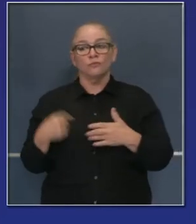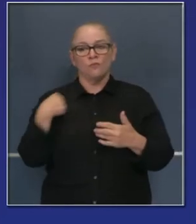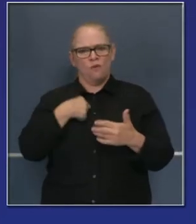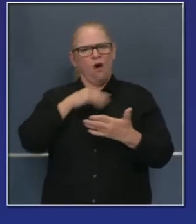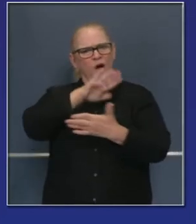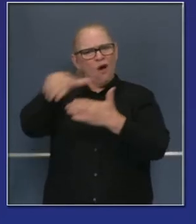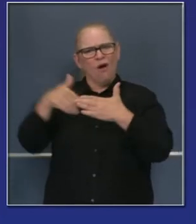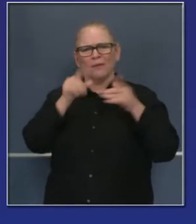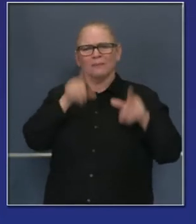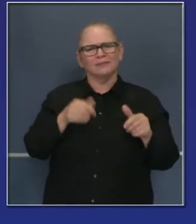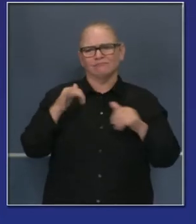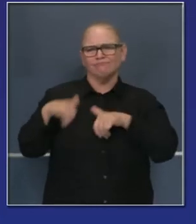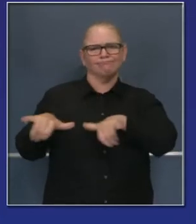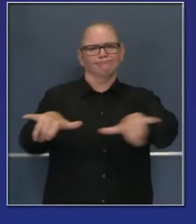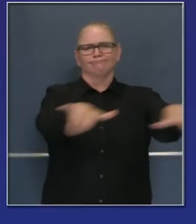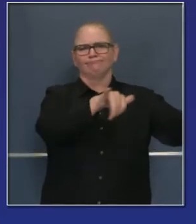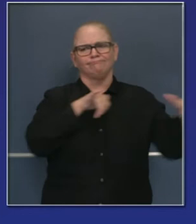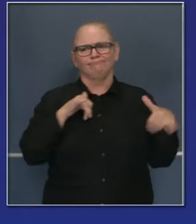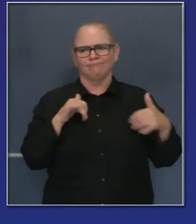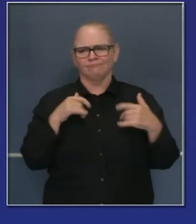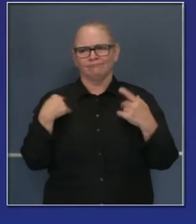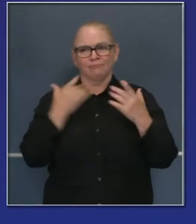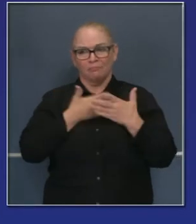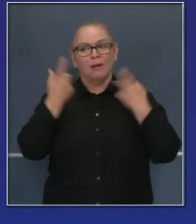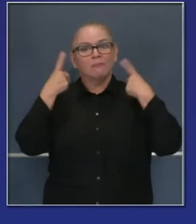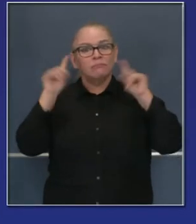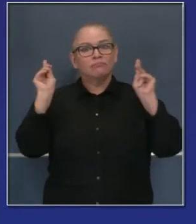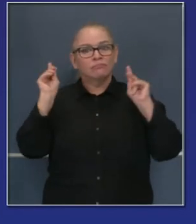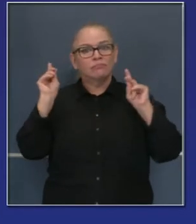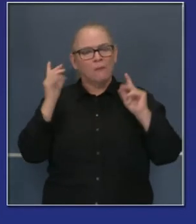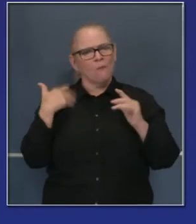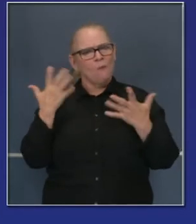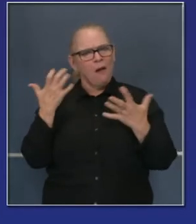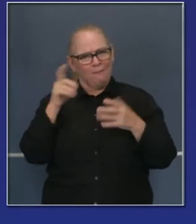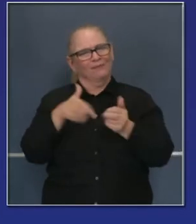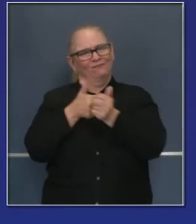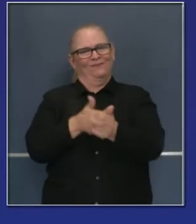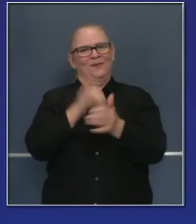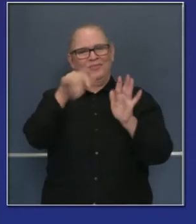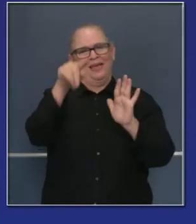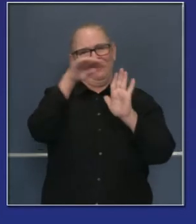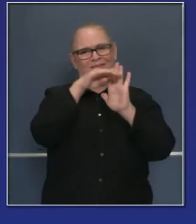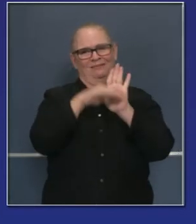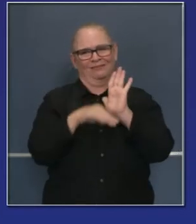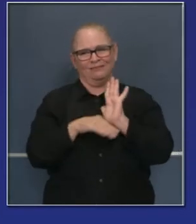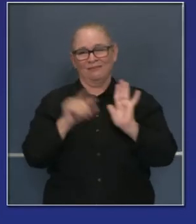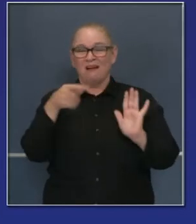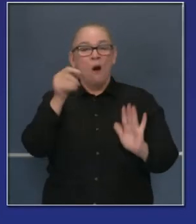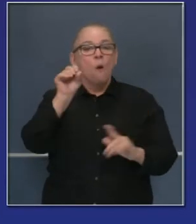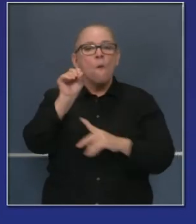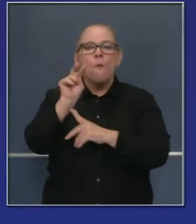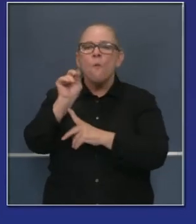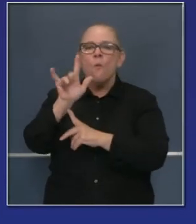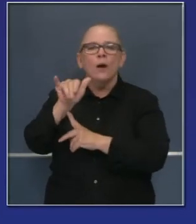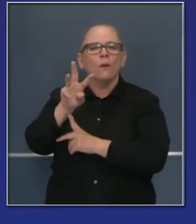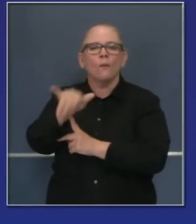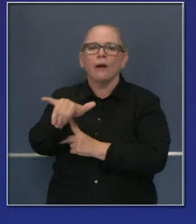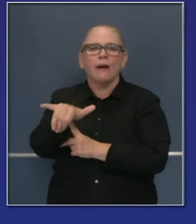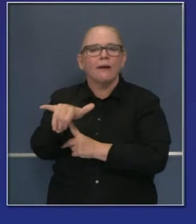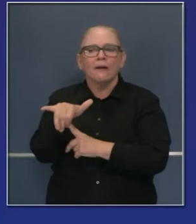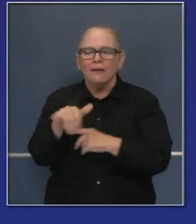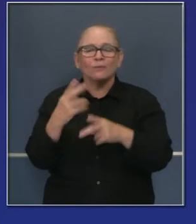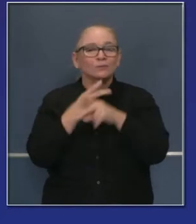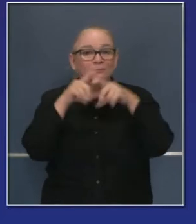estemos pendientes de llegar a ese lugar de la manera más rápida posible. Y para lograrlo hay que hacer lo